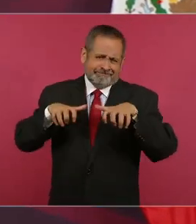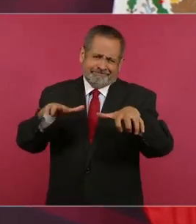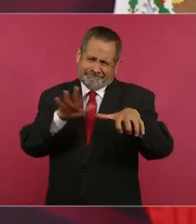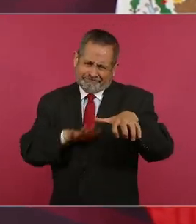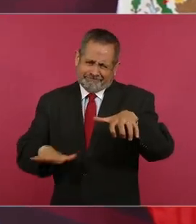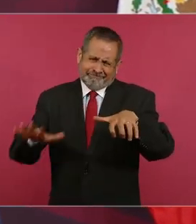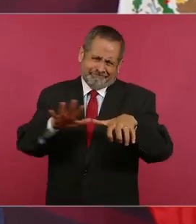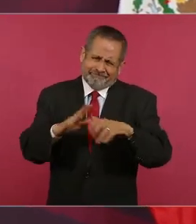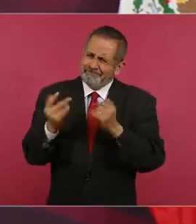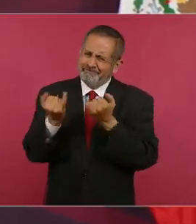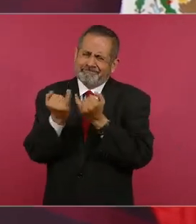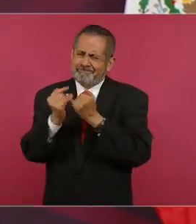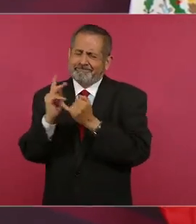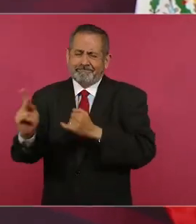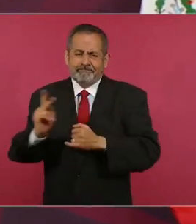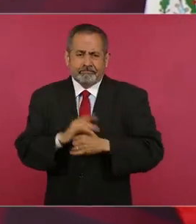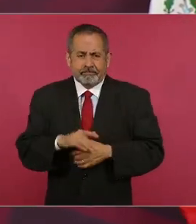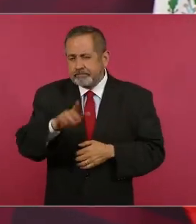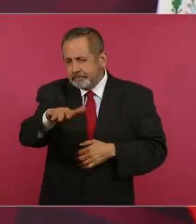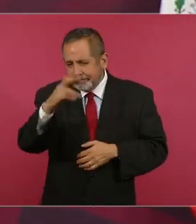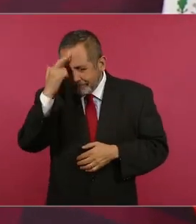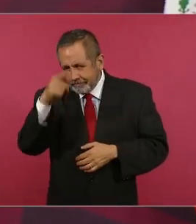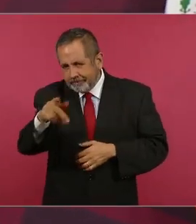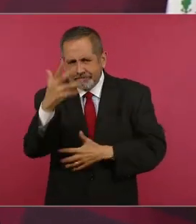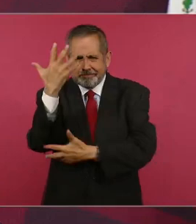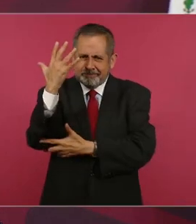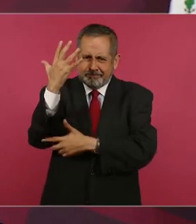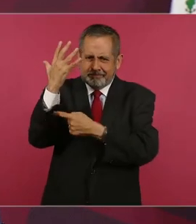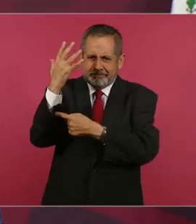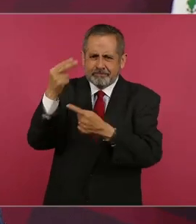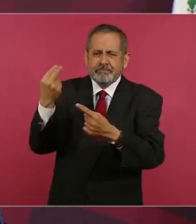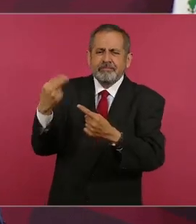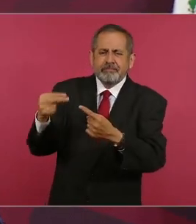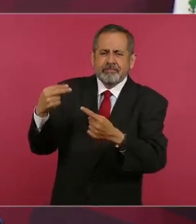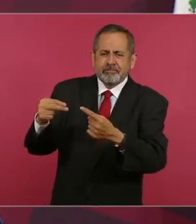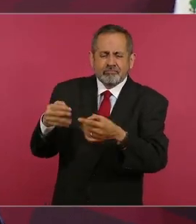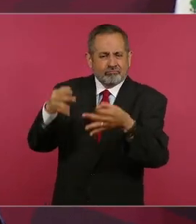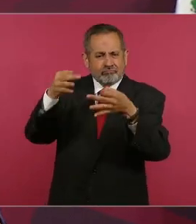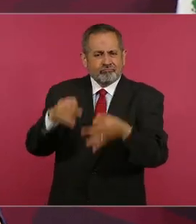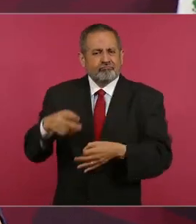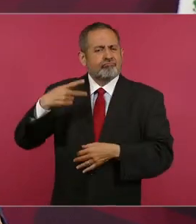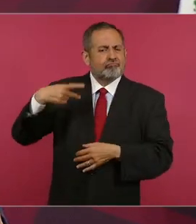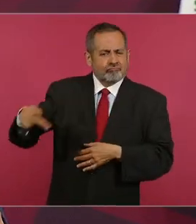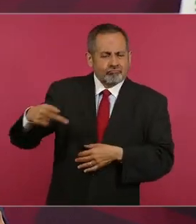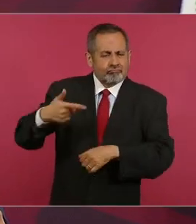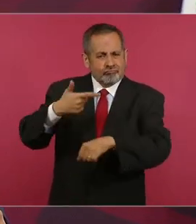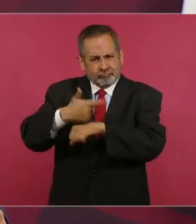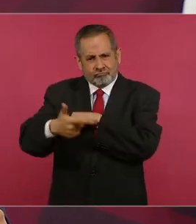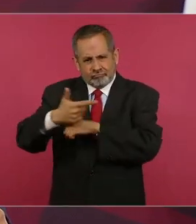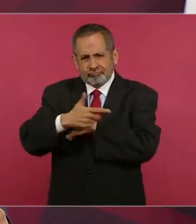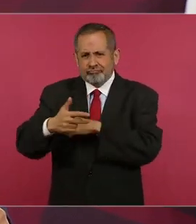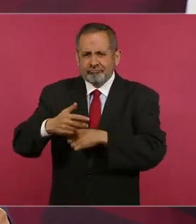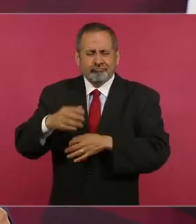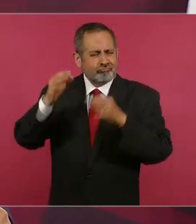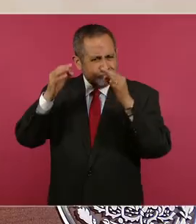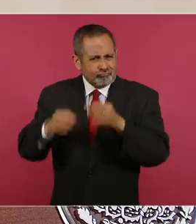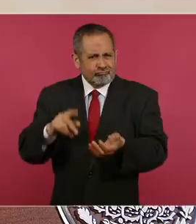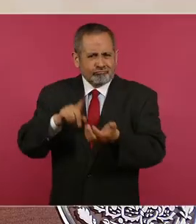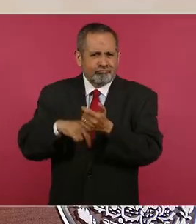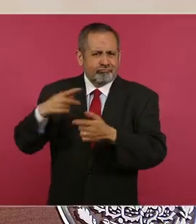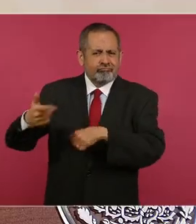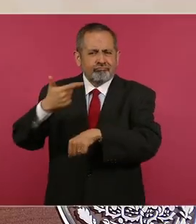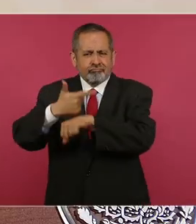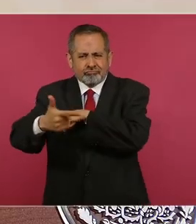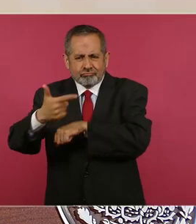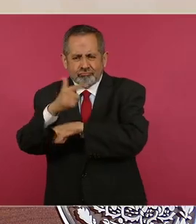¿Cuál es el árbol oficial, nacional de